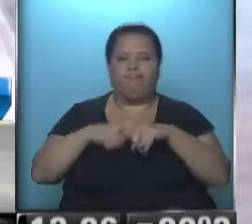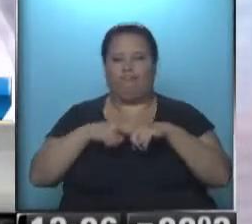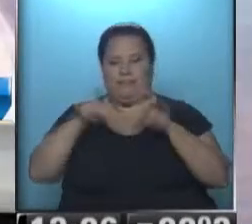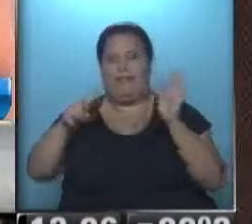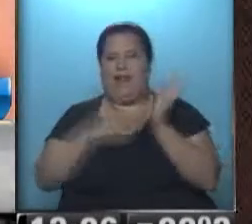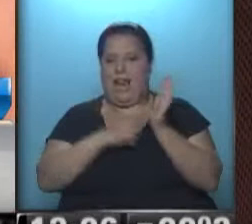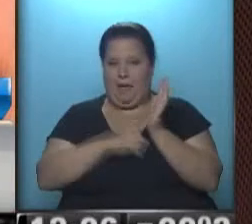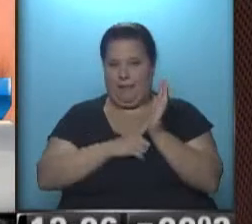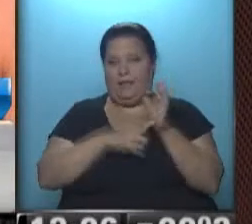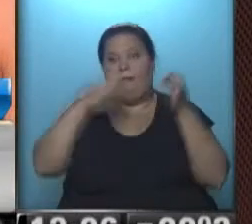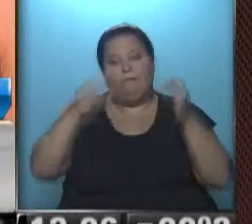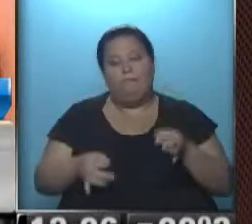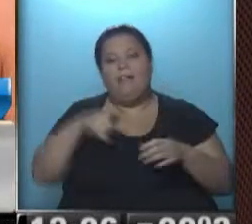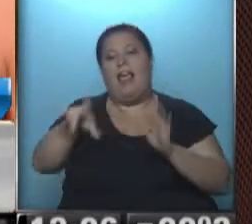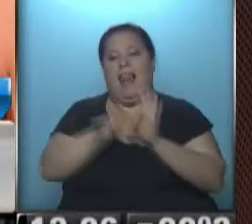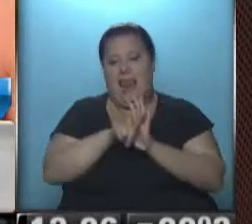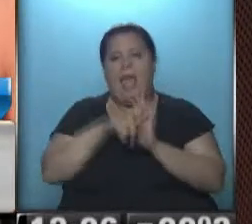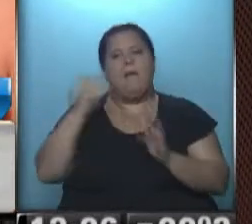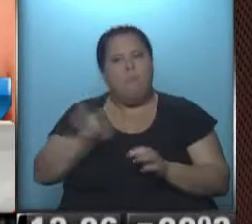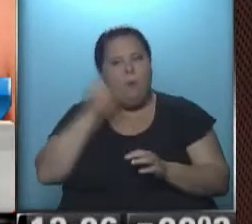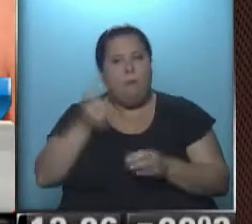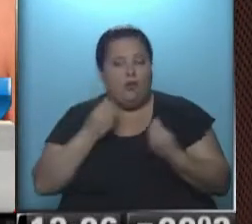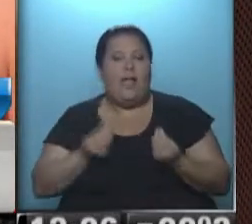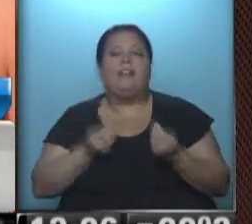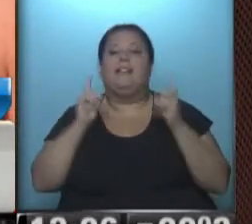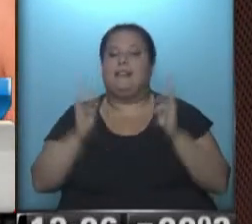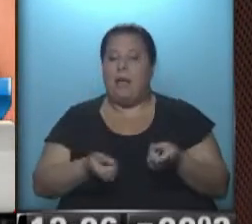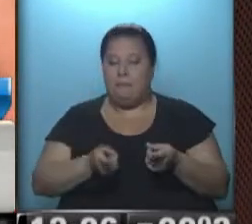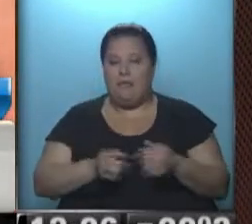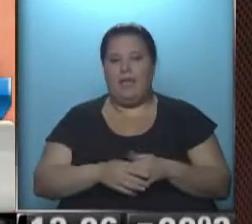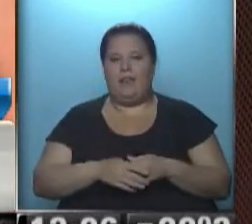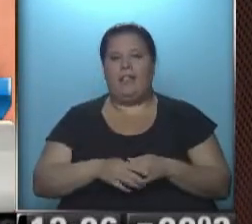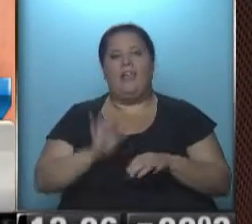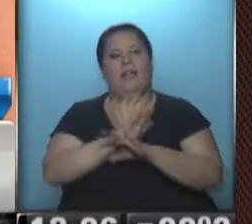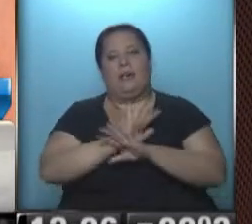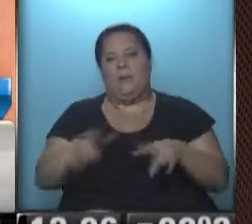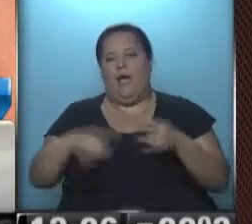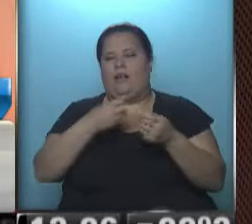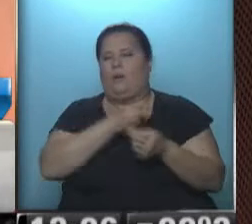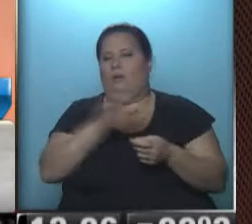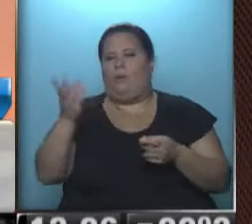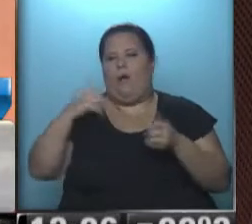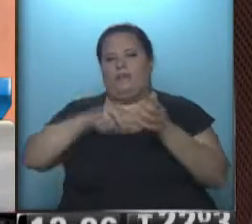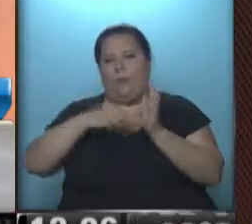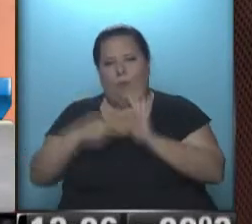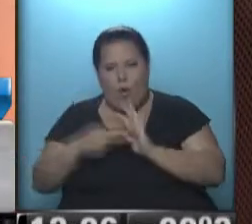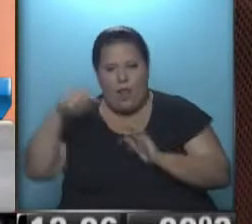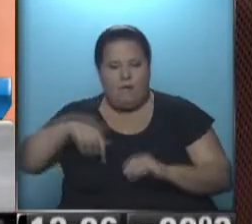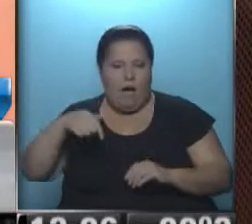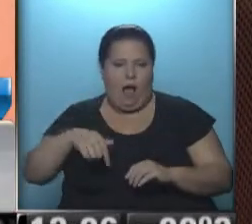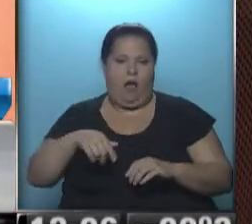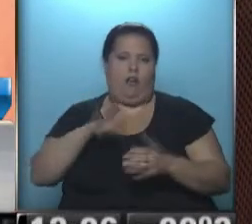reglamentación que va a ser en definitiva lo que va a ser la ley, es muy importante esto para que aparte se disuadan esta cantidad de polémicas que hubo